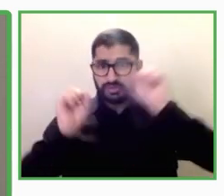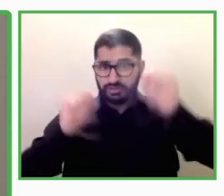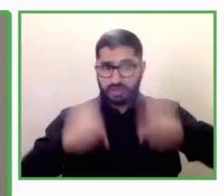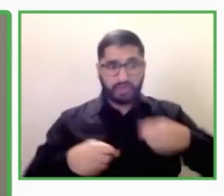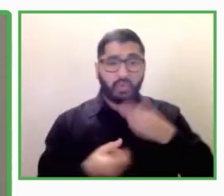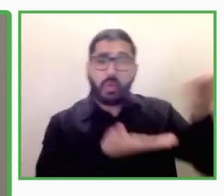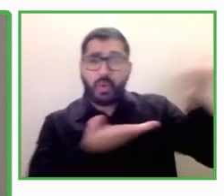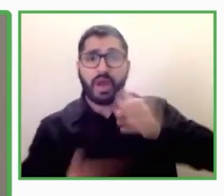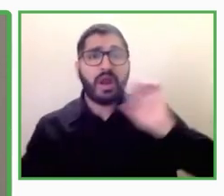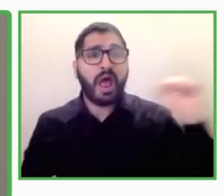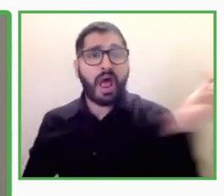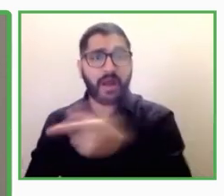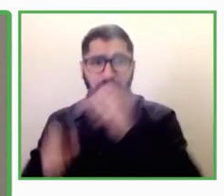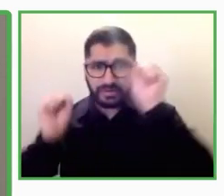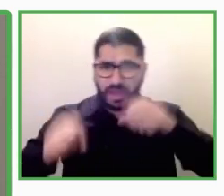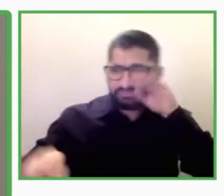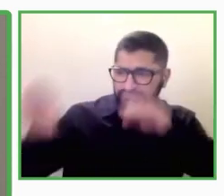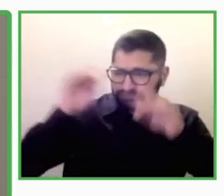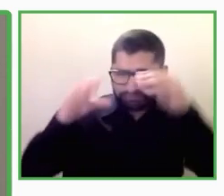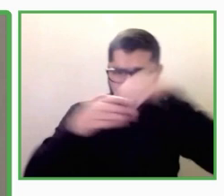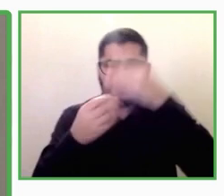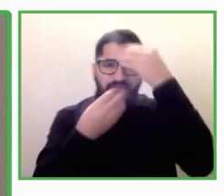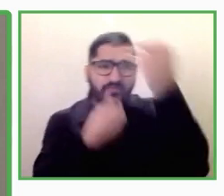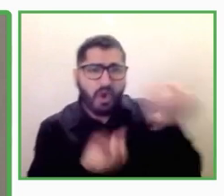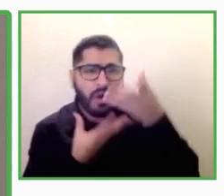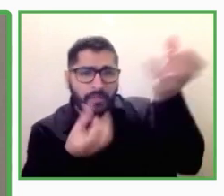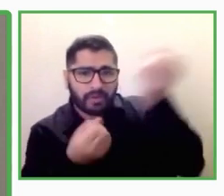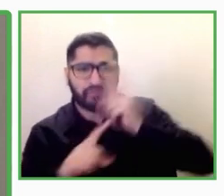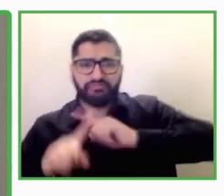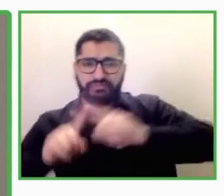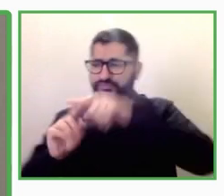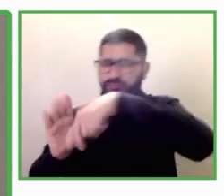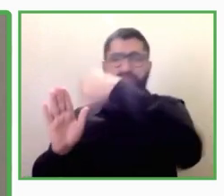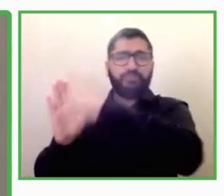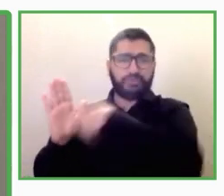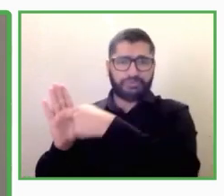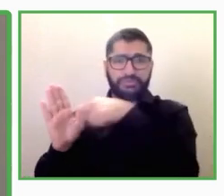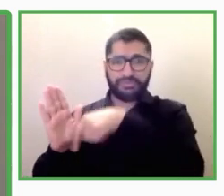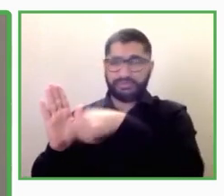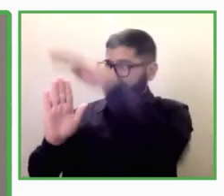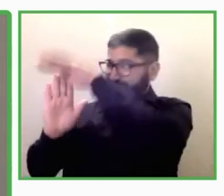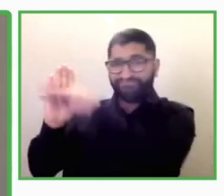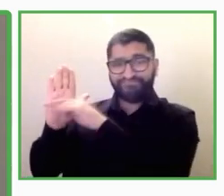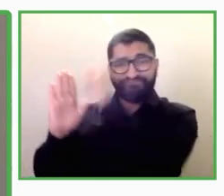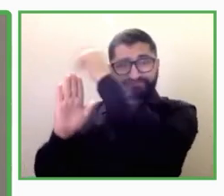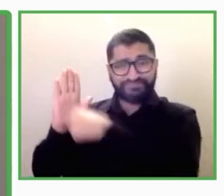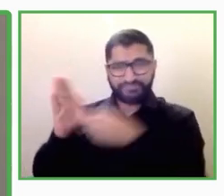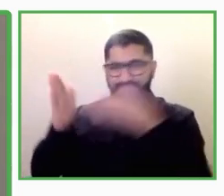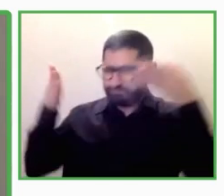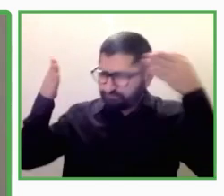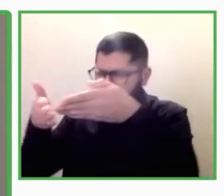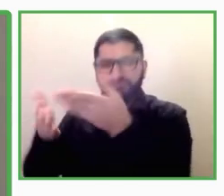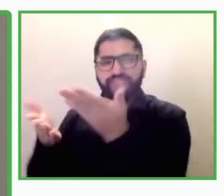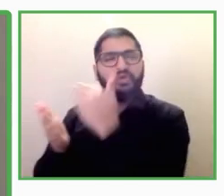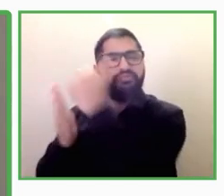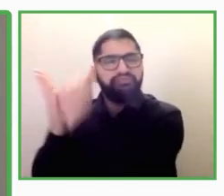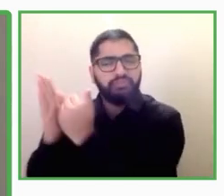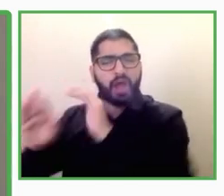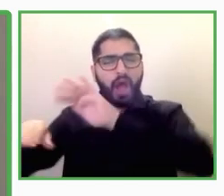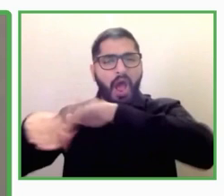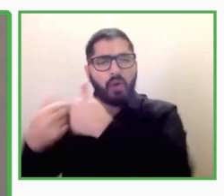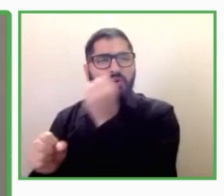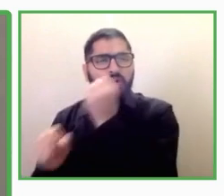esta es la introducción tanto del marco del empleo para personas con discapacidad como del proyecto